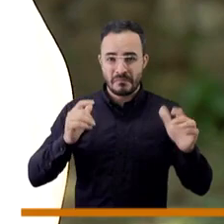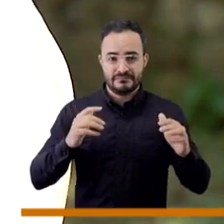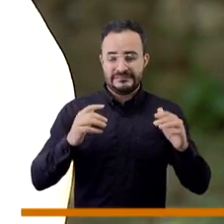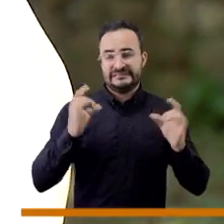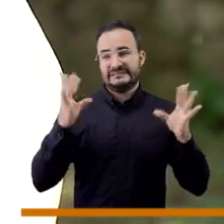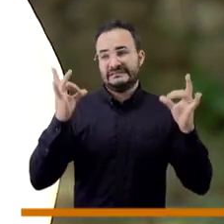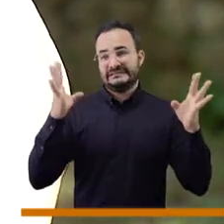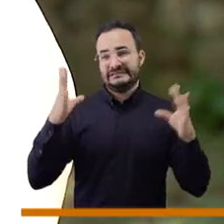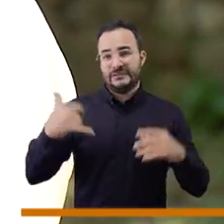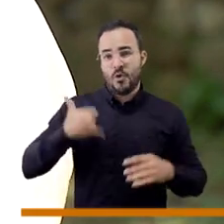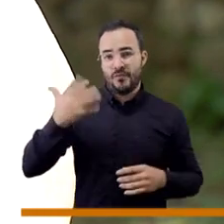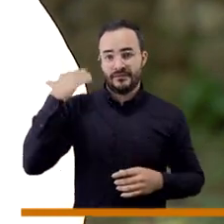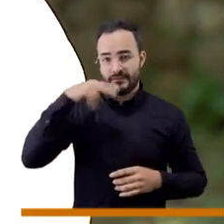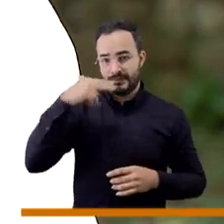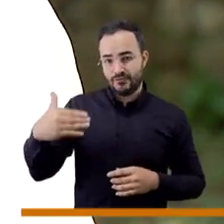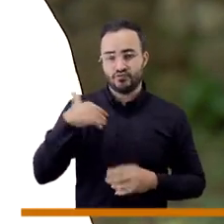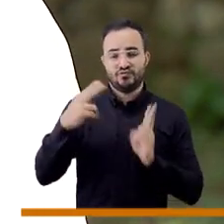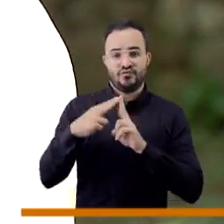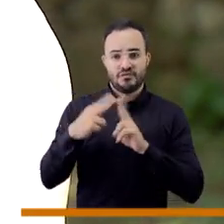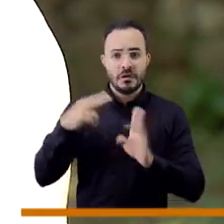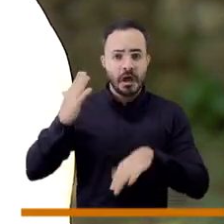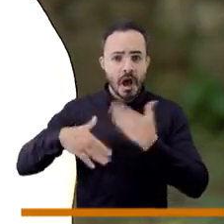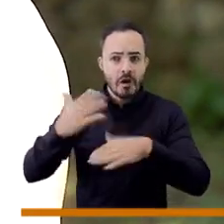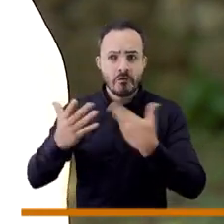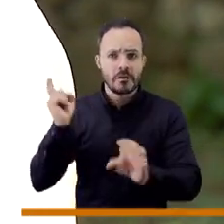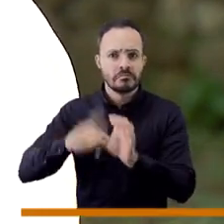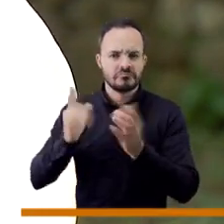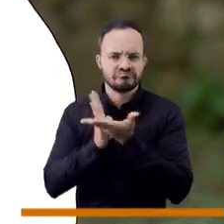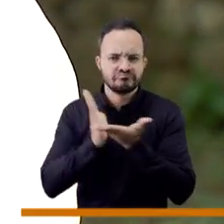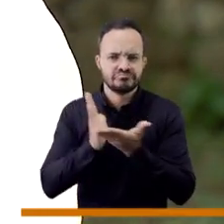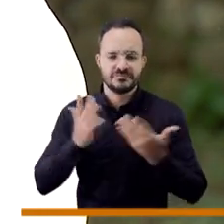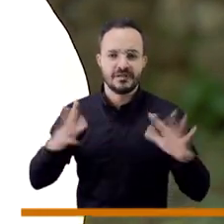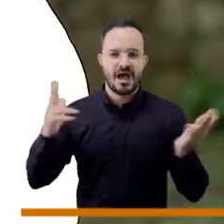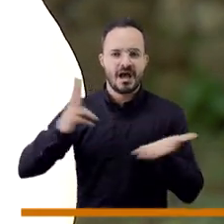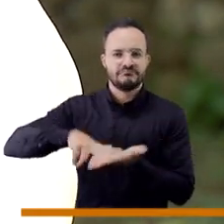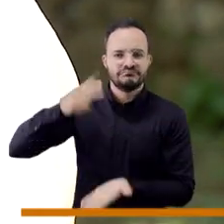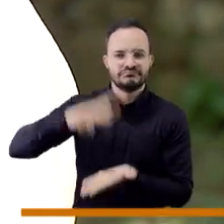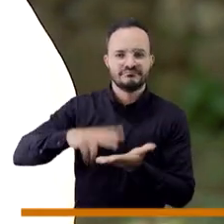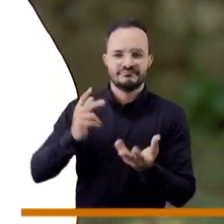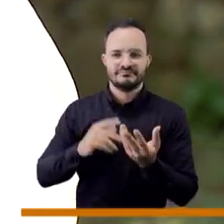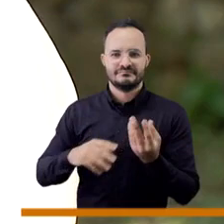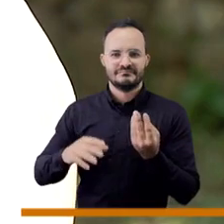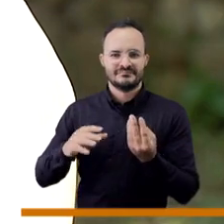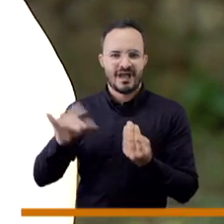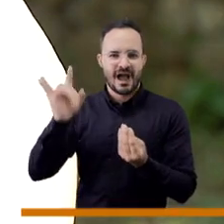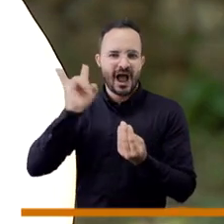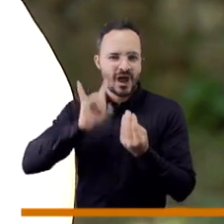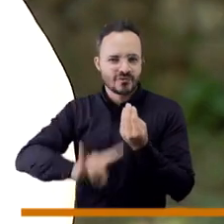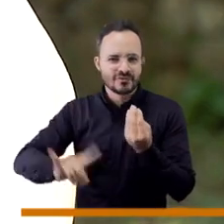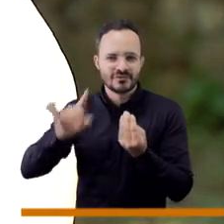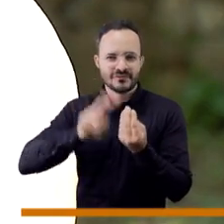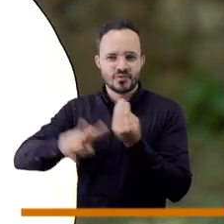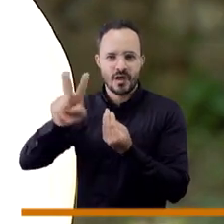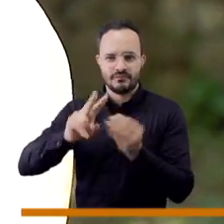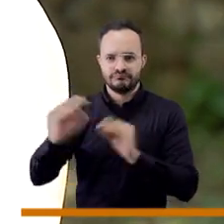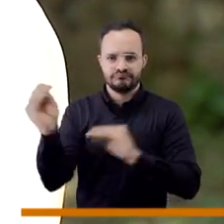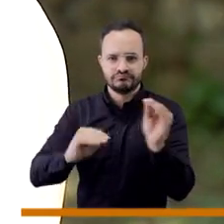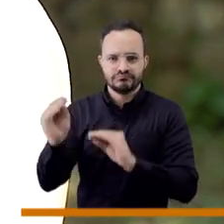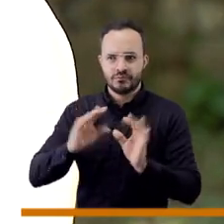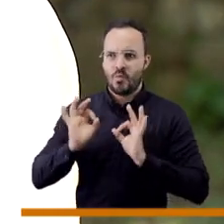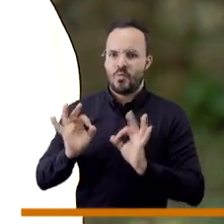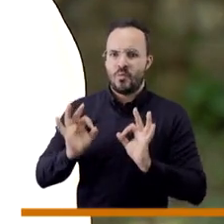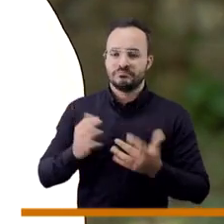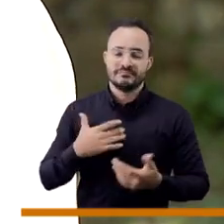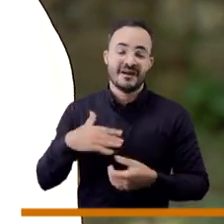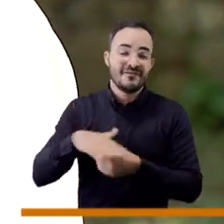son iluminotécnicos, trabajadores en partes audiovisuales, tengo unas experiencias muy bonitas en el barrio de Antioquia pues que